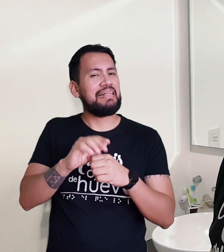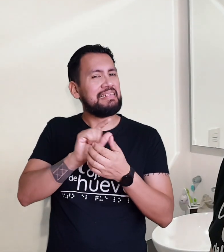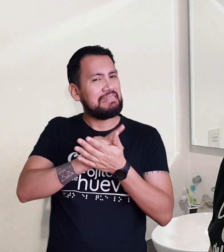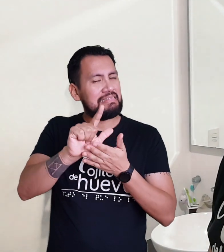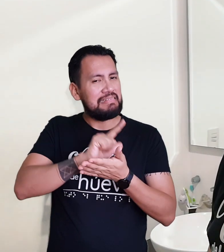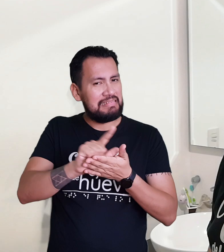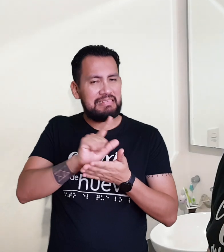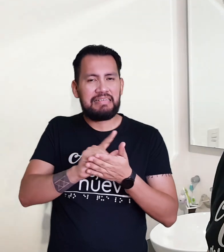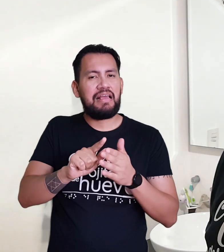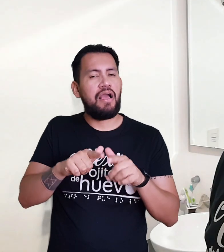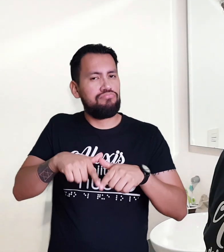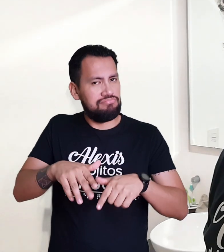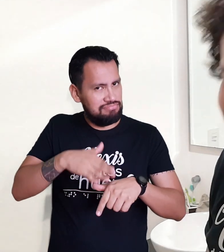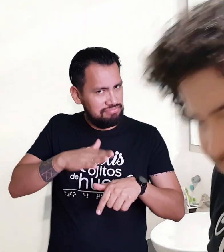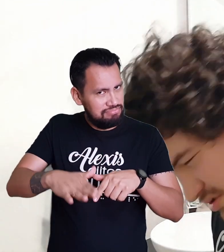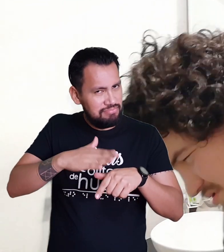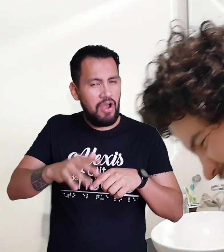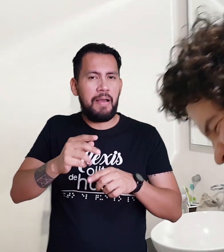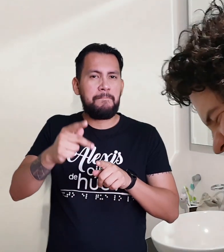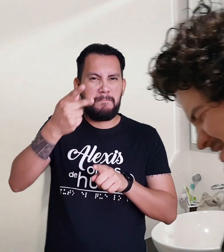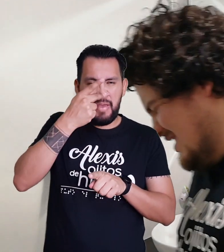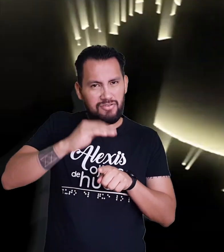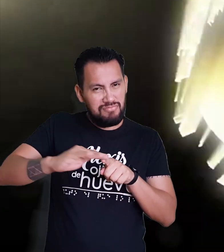comer Yo los invité A cagar ¡Gracias!